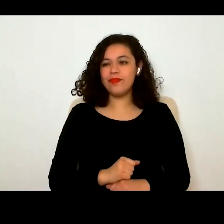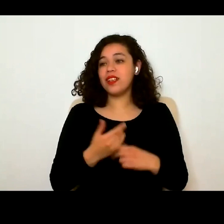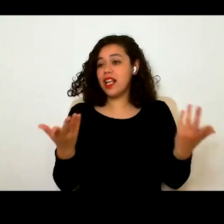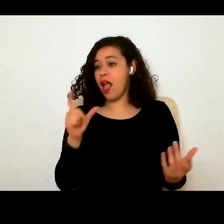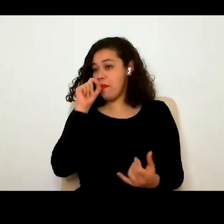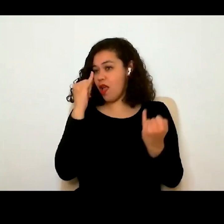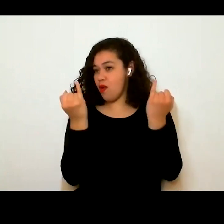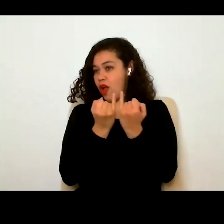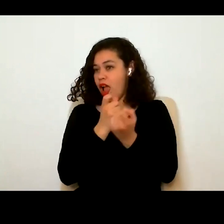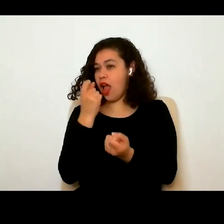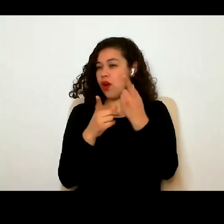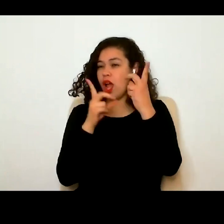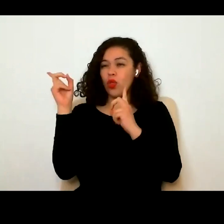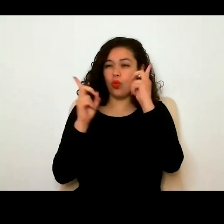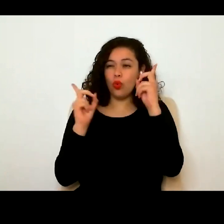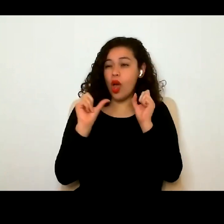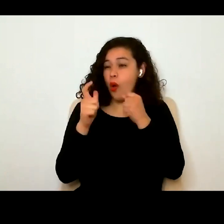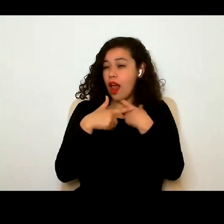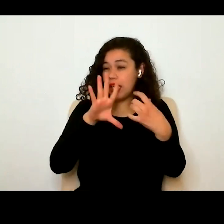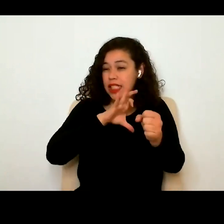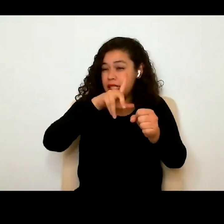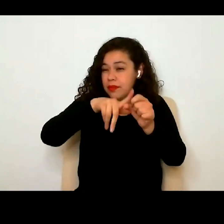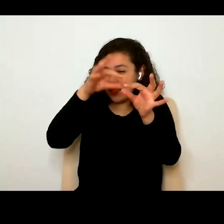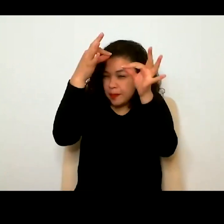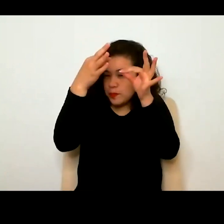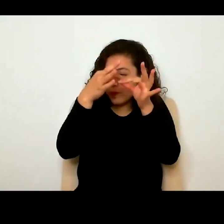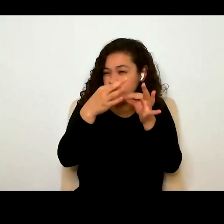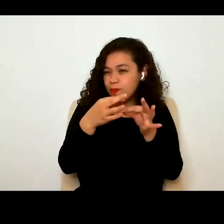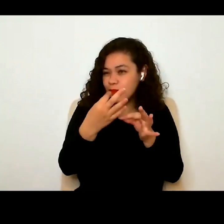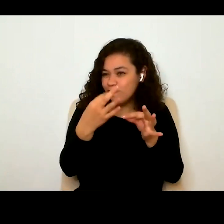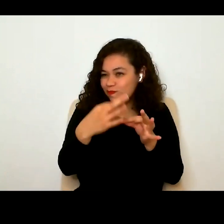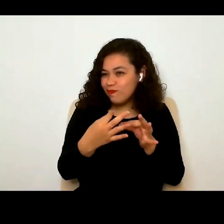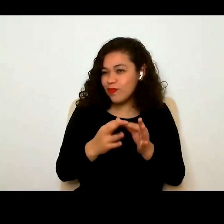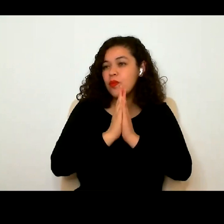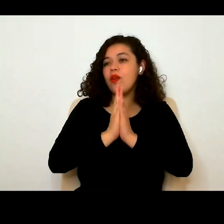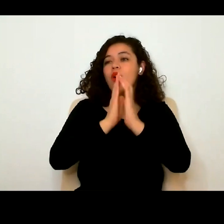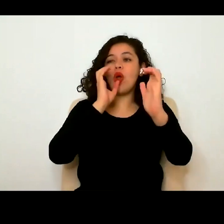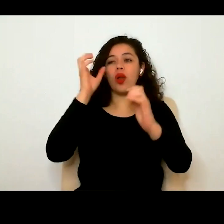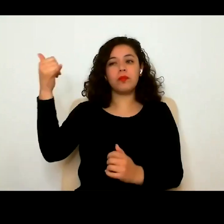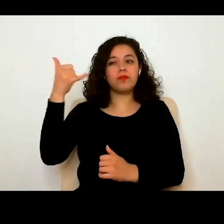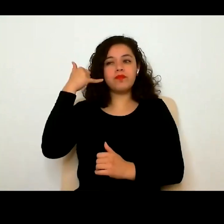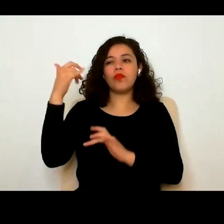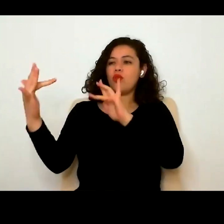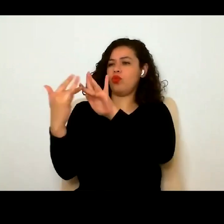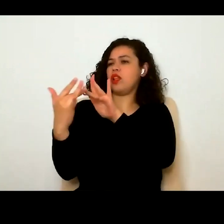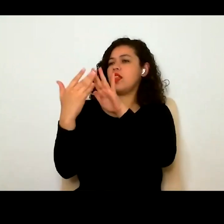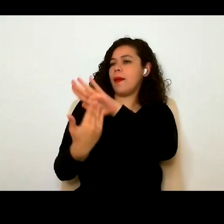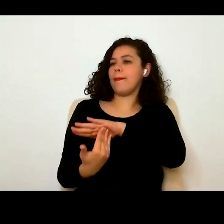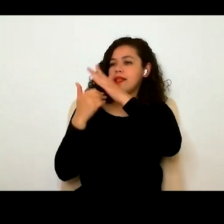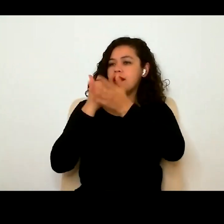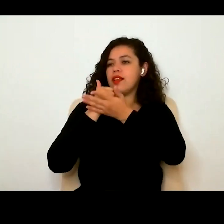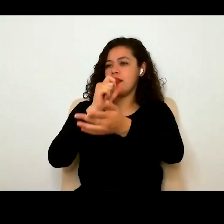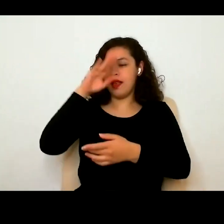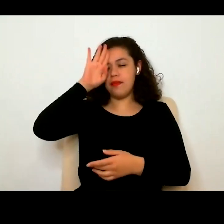tuvieran alguna otra duda muy específica, sí les pedimos, por favor, se comuniquen a la mesa de ayuda, como ya les comentó la maestra Diana.